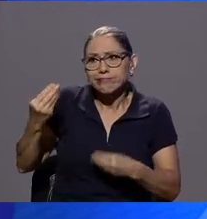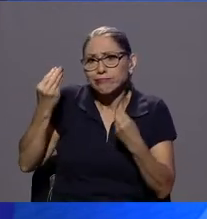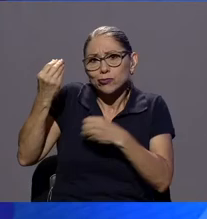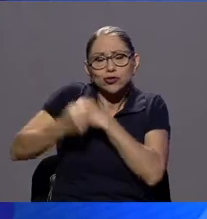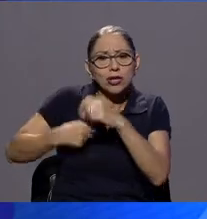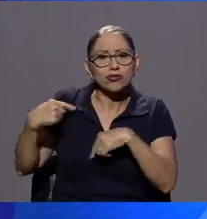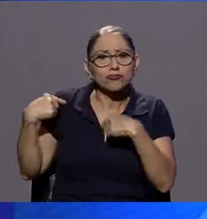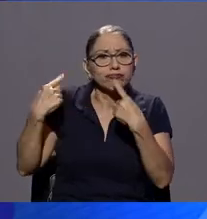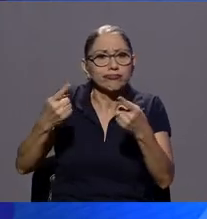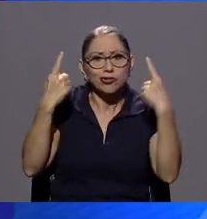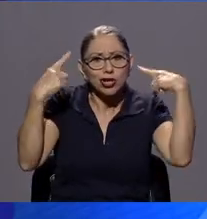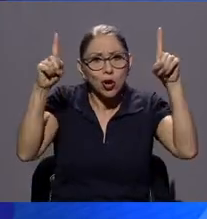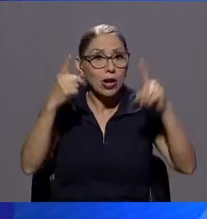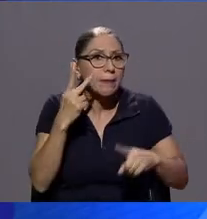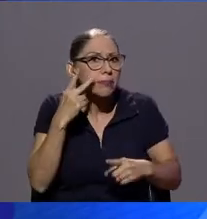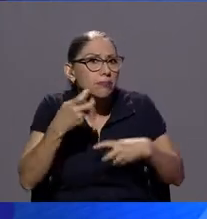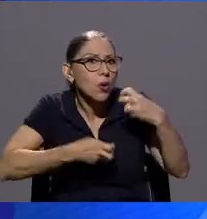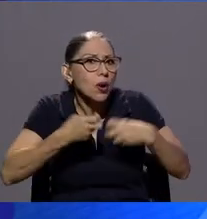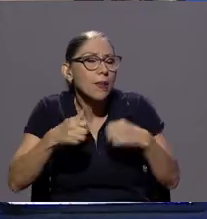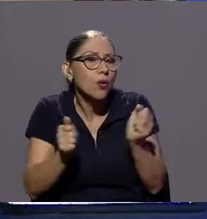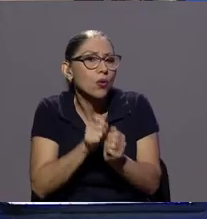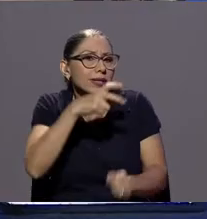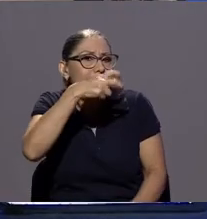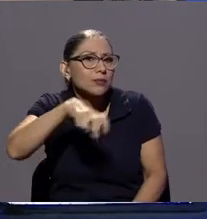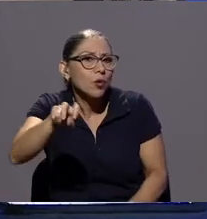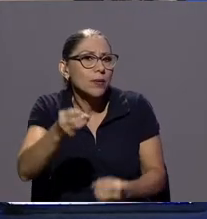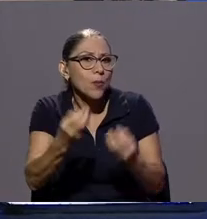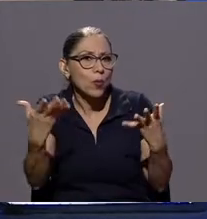el gran problema que tenemos con el transporte público también